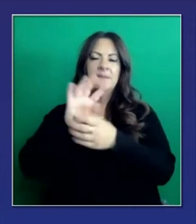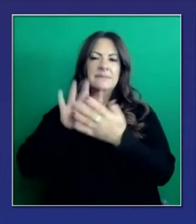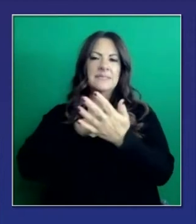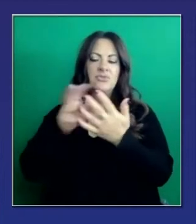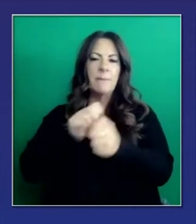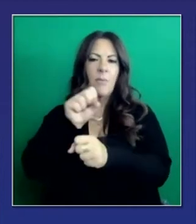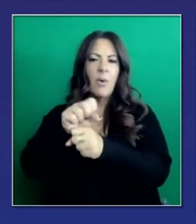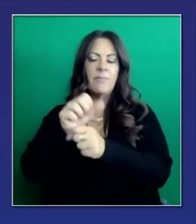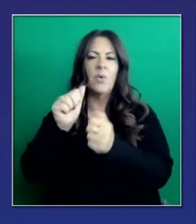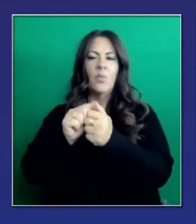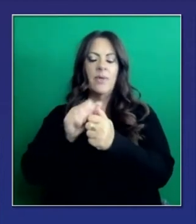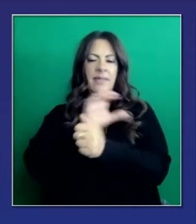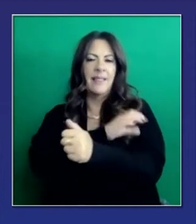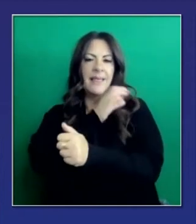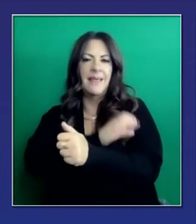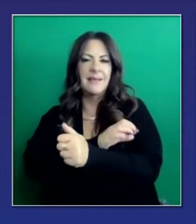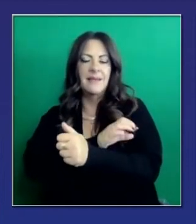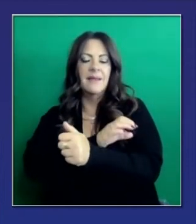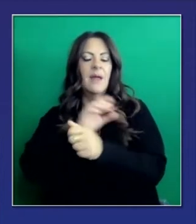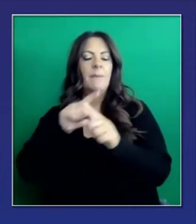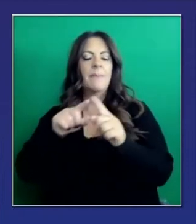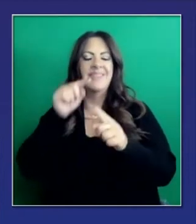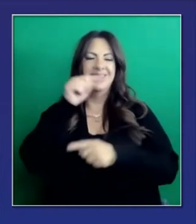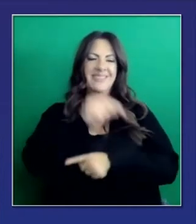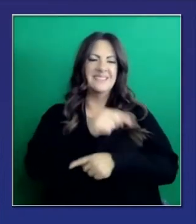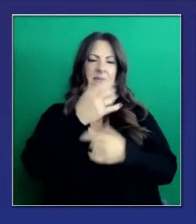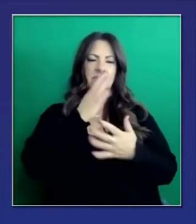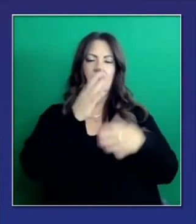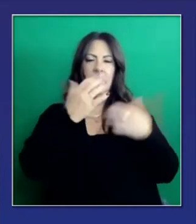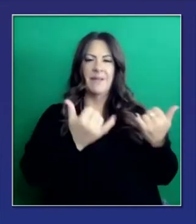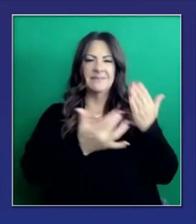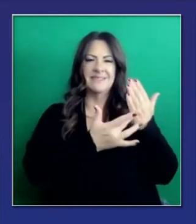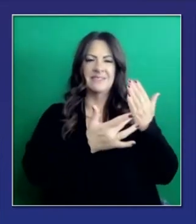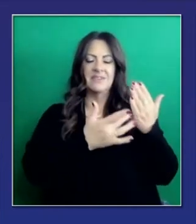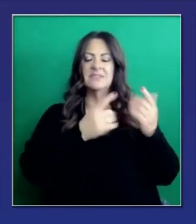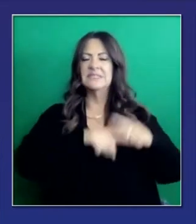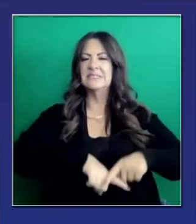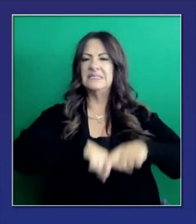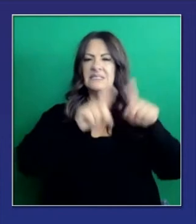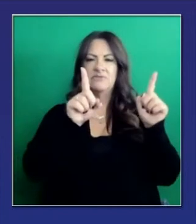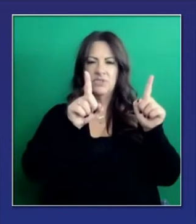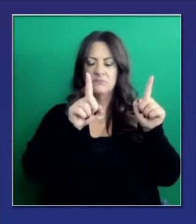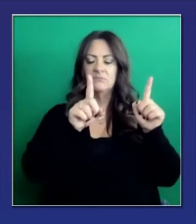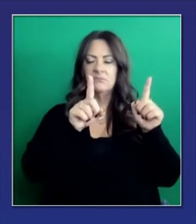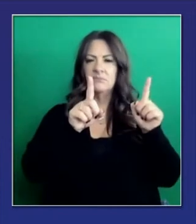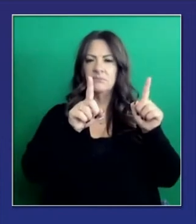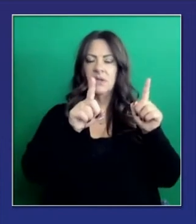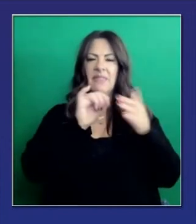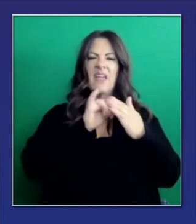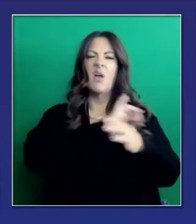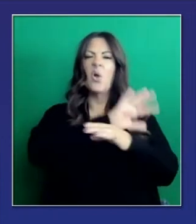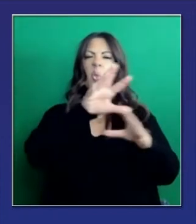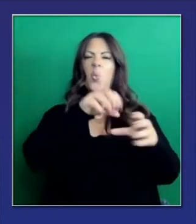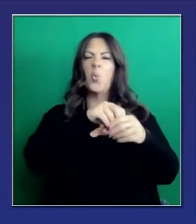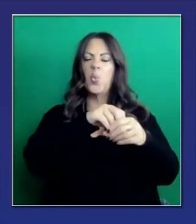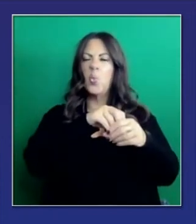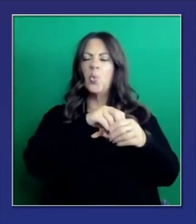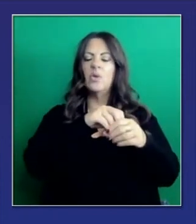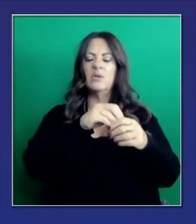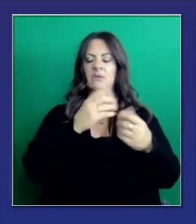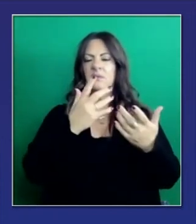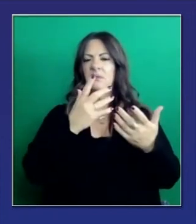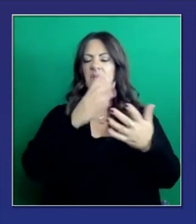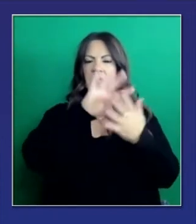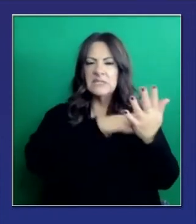es un sistema de punto a punto, a través del espectro, de arriba hacia abajo, de los que proporcionan los servicios, todo el